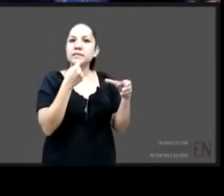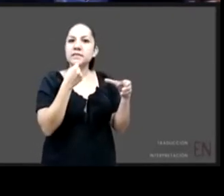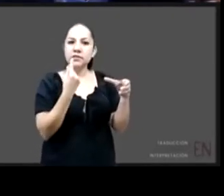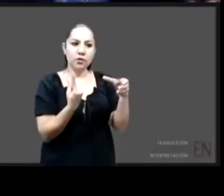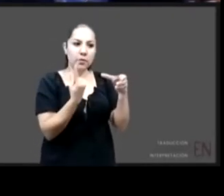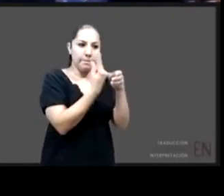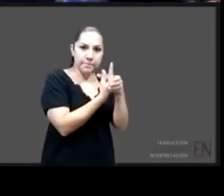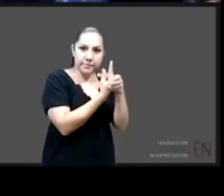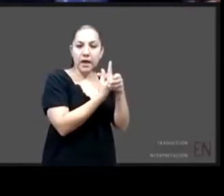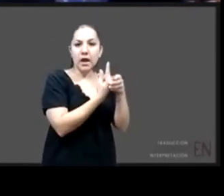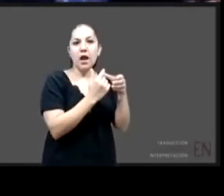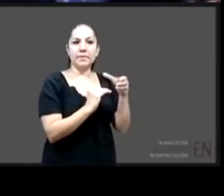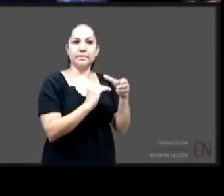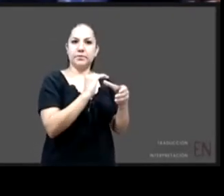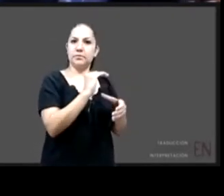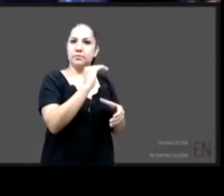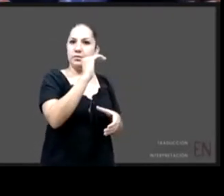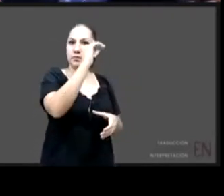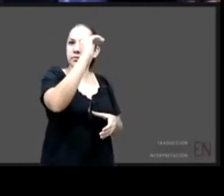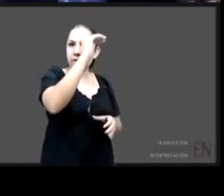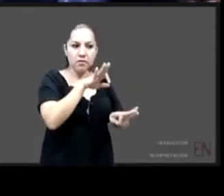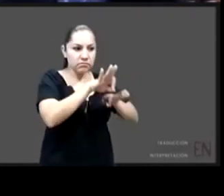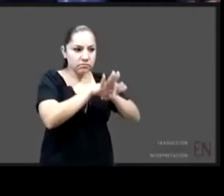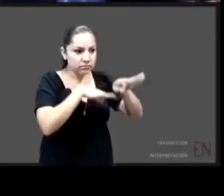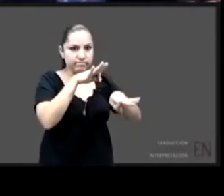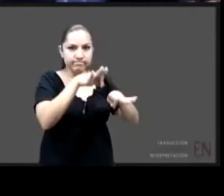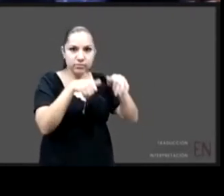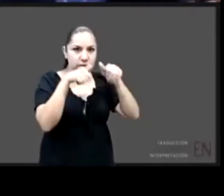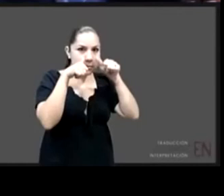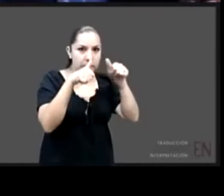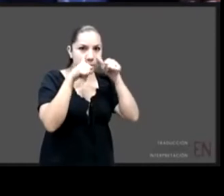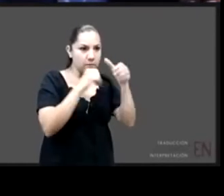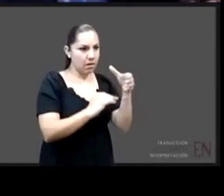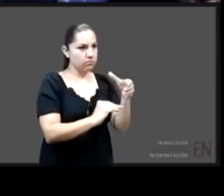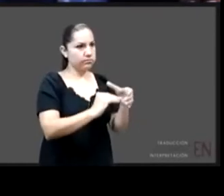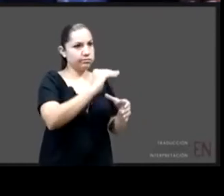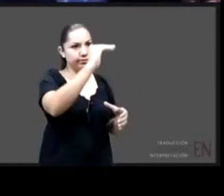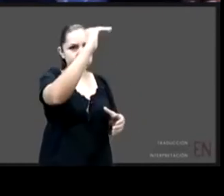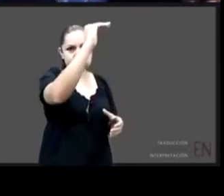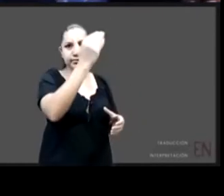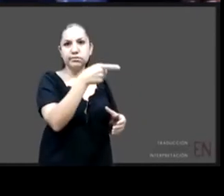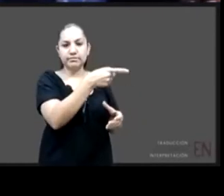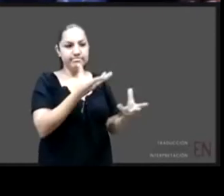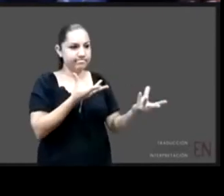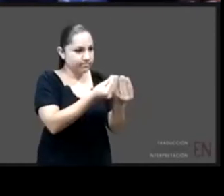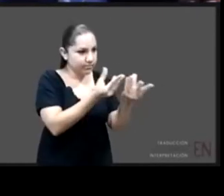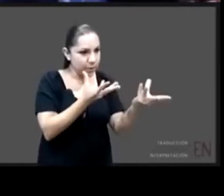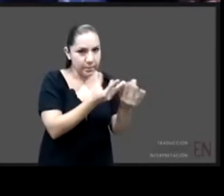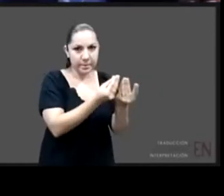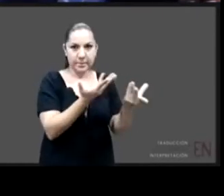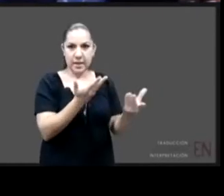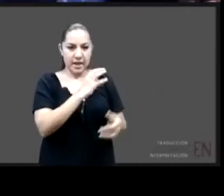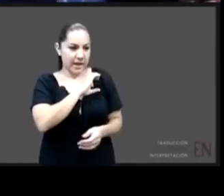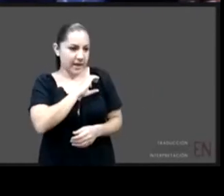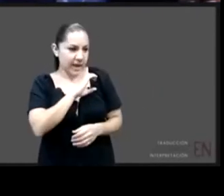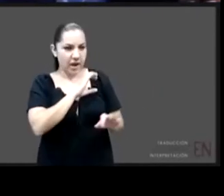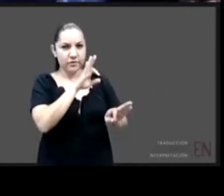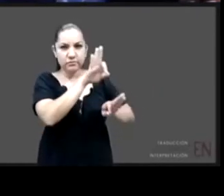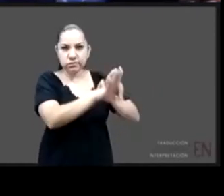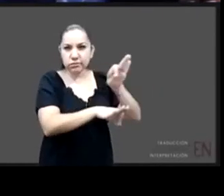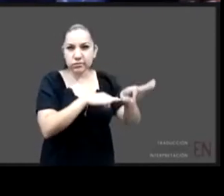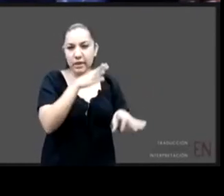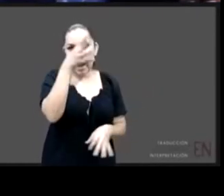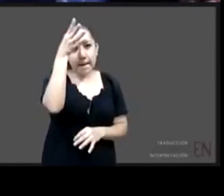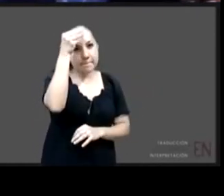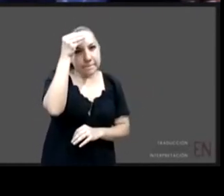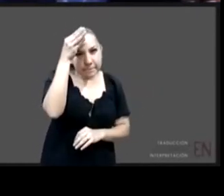que nos abra este espacio de la socialización, de la afectividad, del aprendizaje y del cuidado